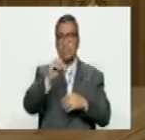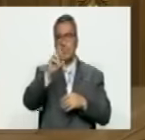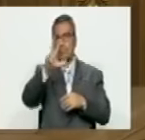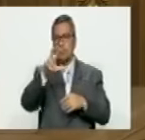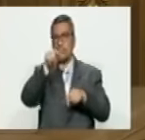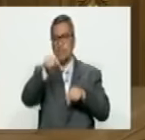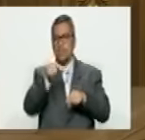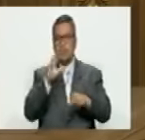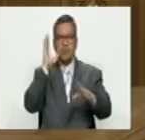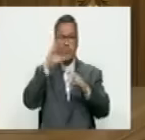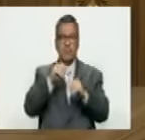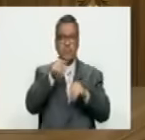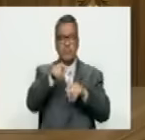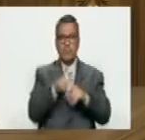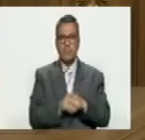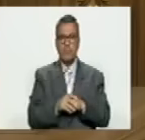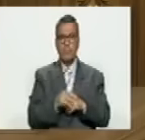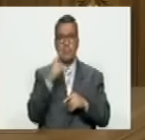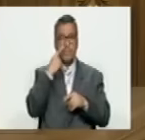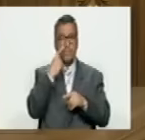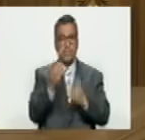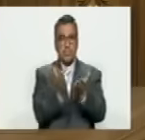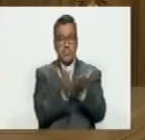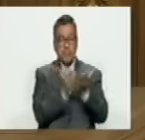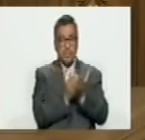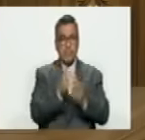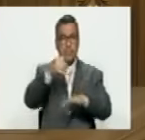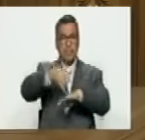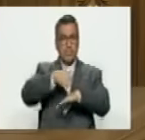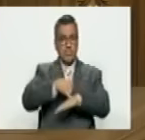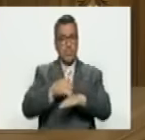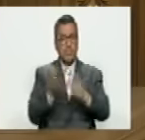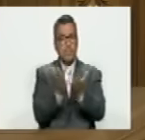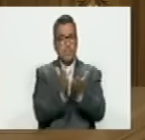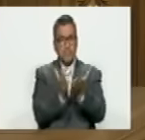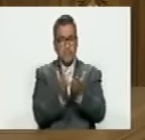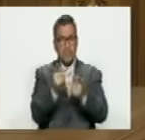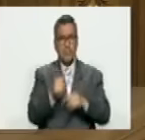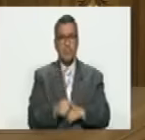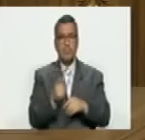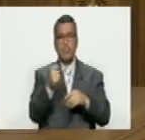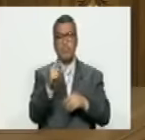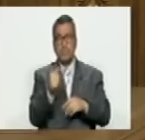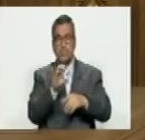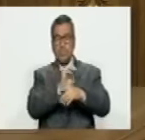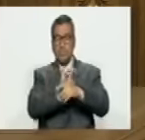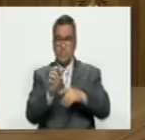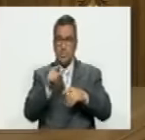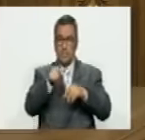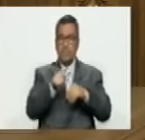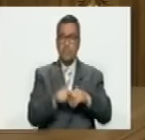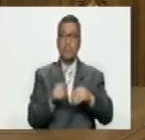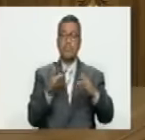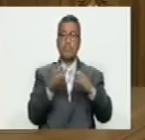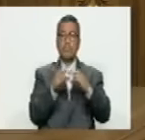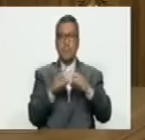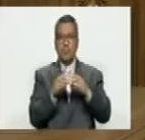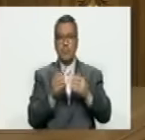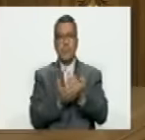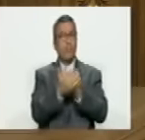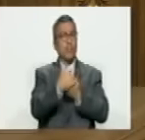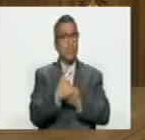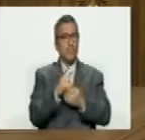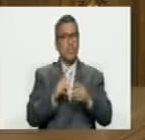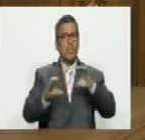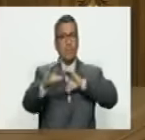lanzaron el resultado o sea como ven es un estudio débil es un estudio poco ético casi clandestino ellos dicen que es